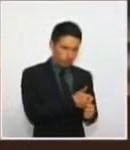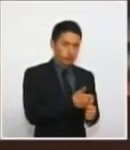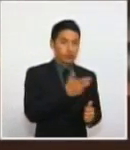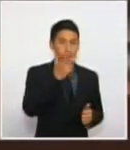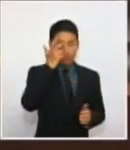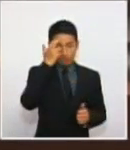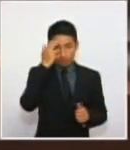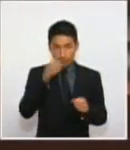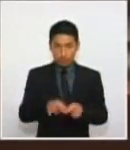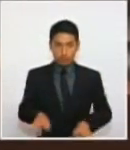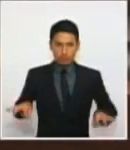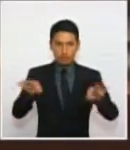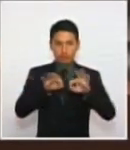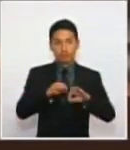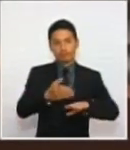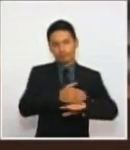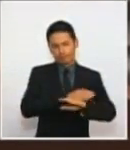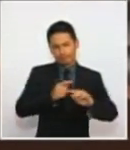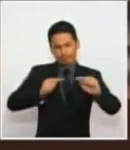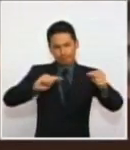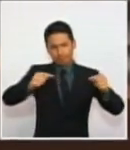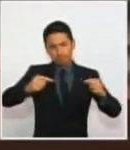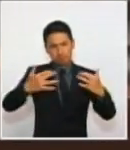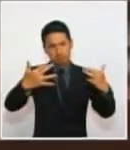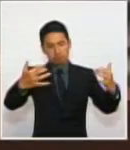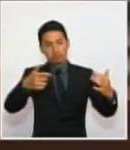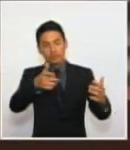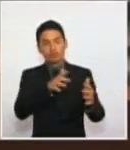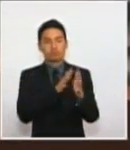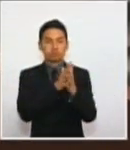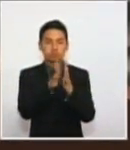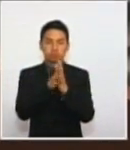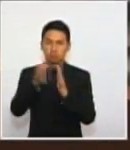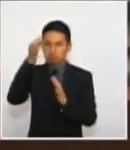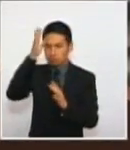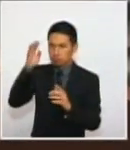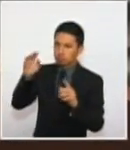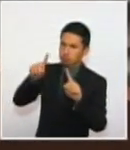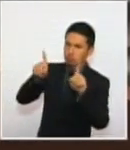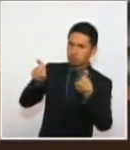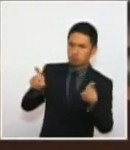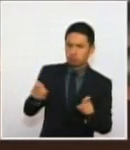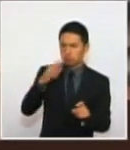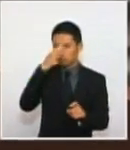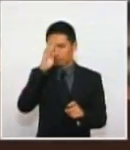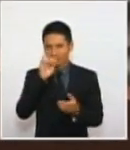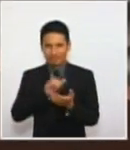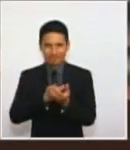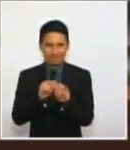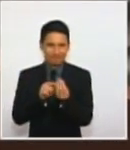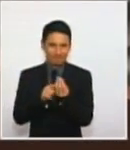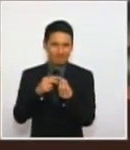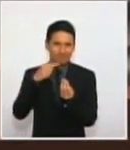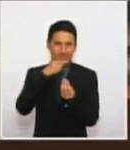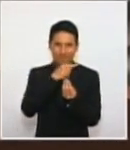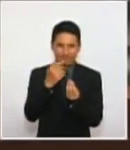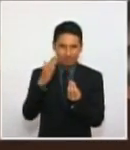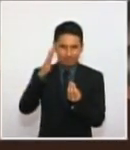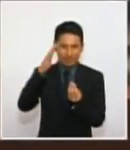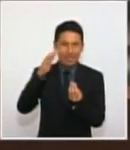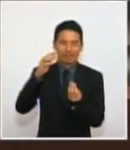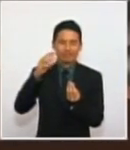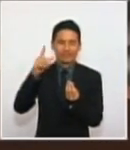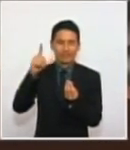que la plenaria escuchara algunas inquietudes por parte de algunos miembros del Partido Liberal, como evidentemente así se hizo.